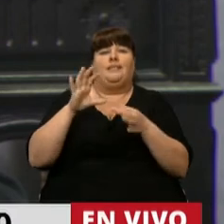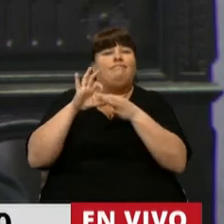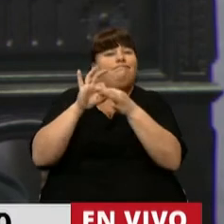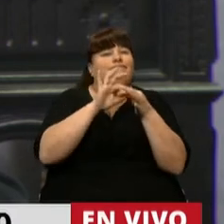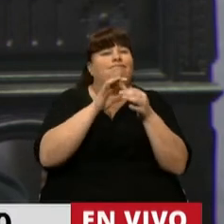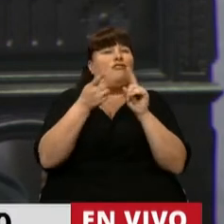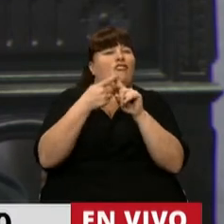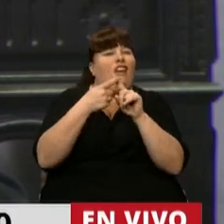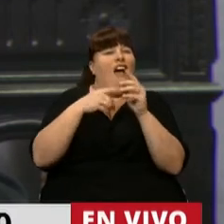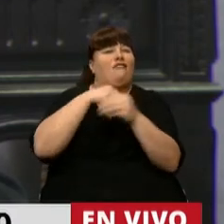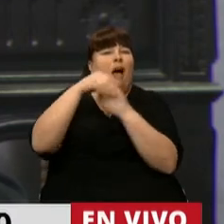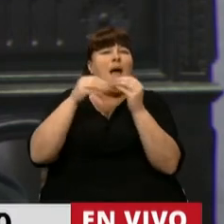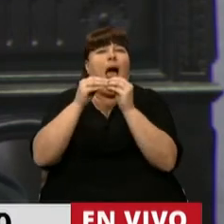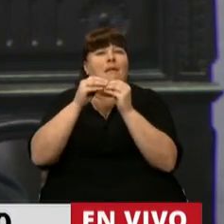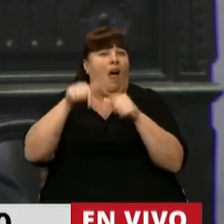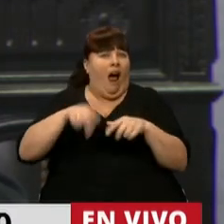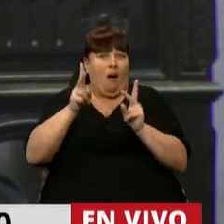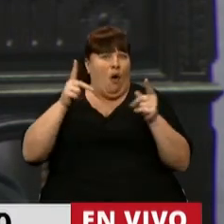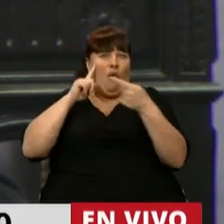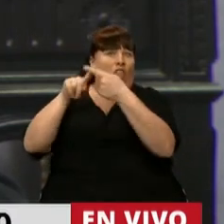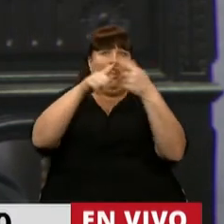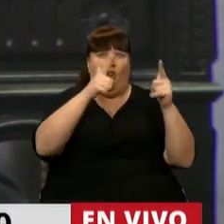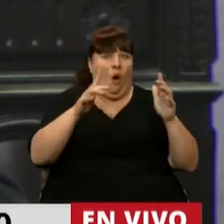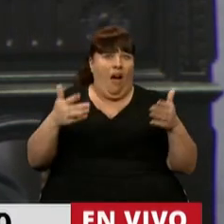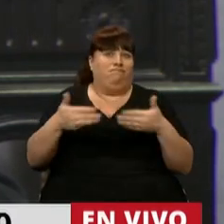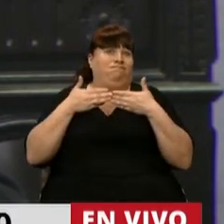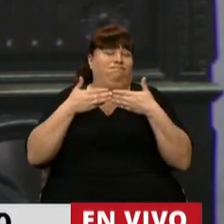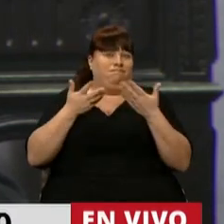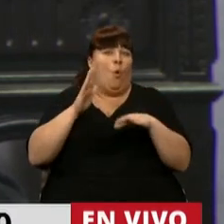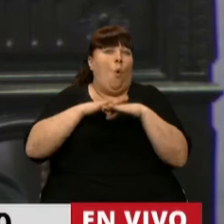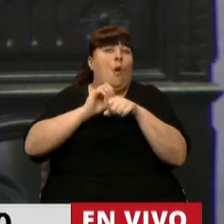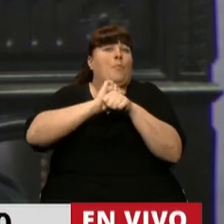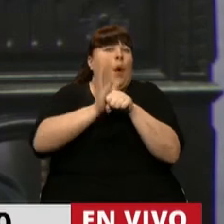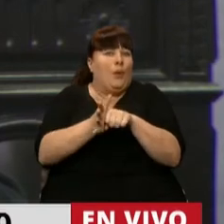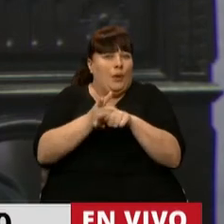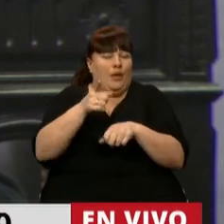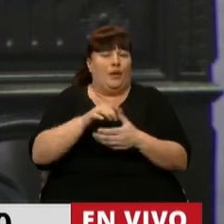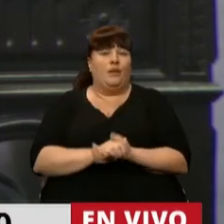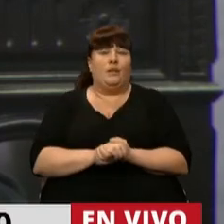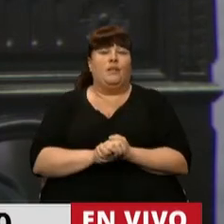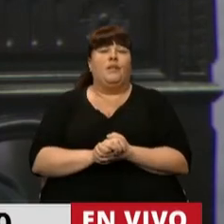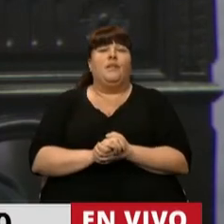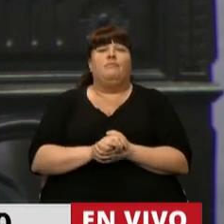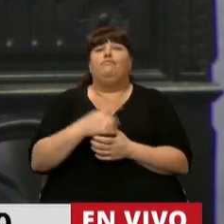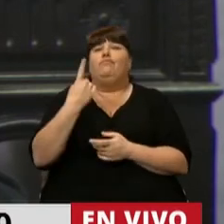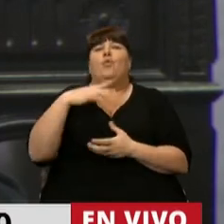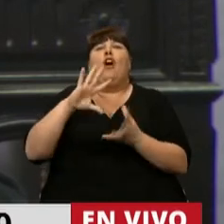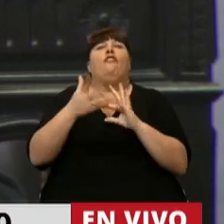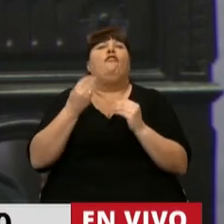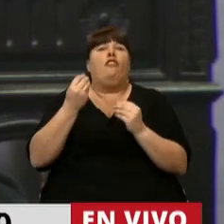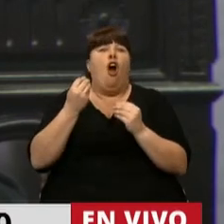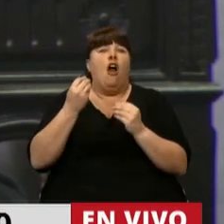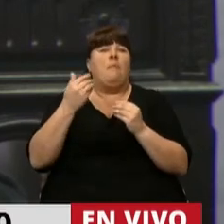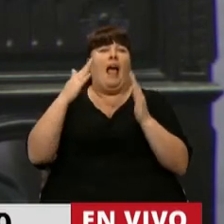lazos afectivos que nos ha sido privado este virus que nos está dejando que la única posibilidad